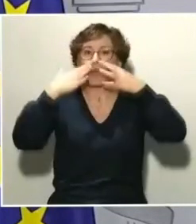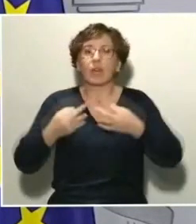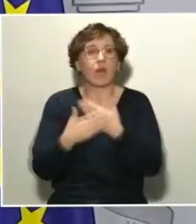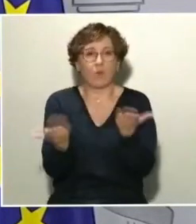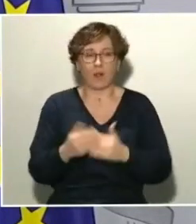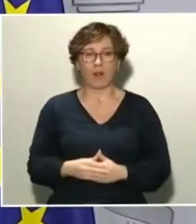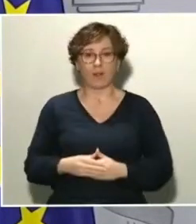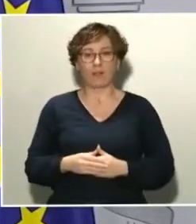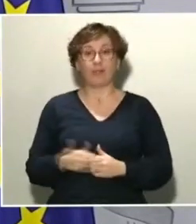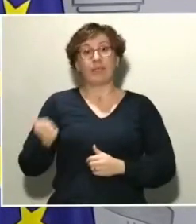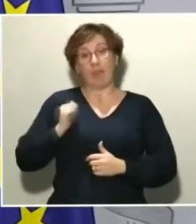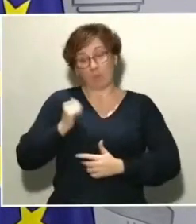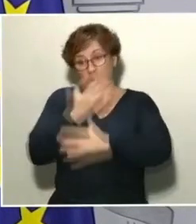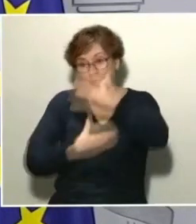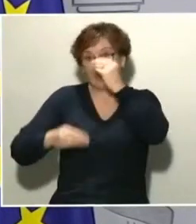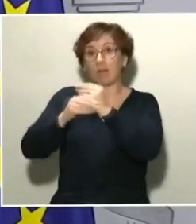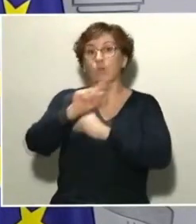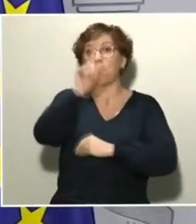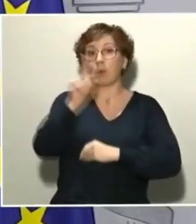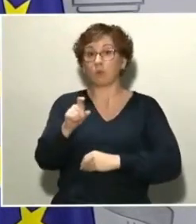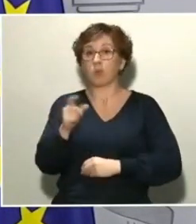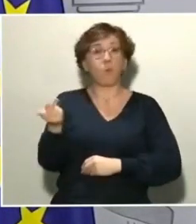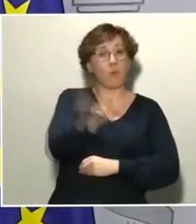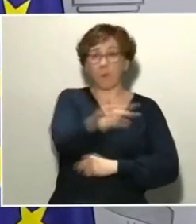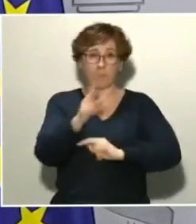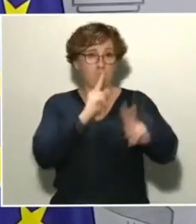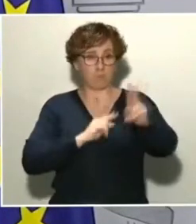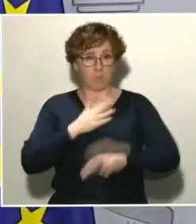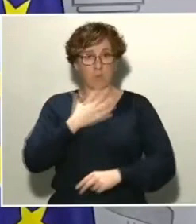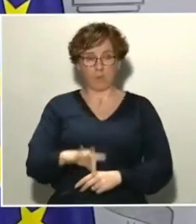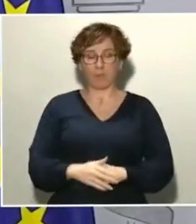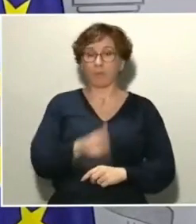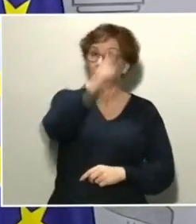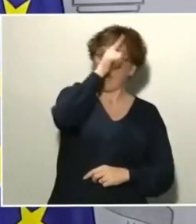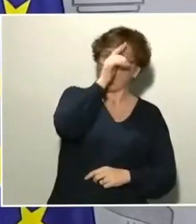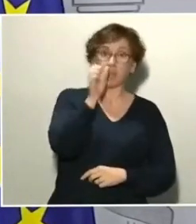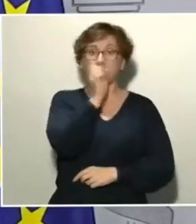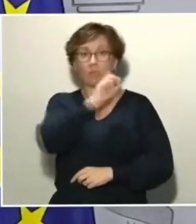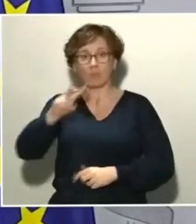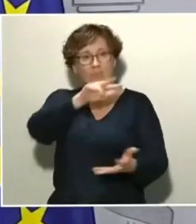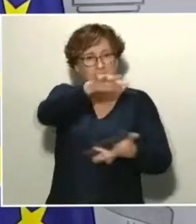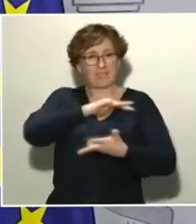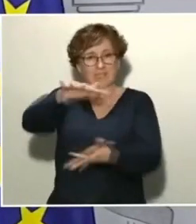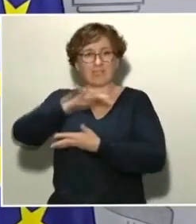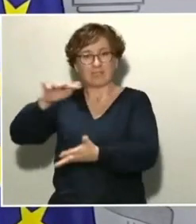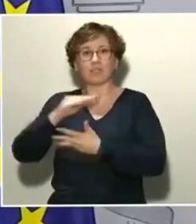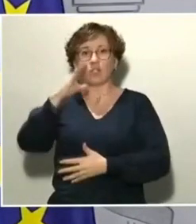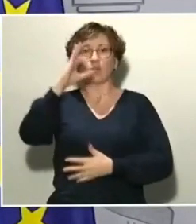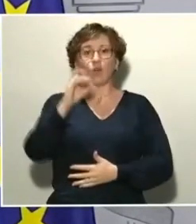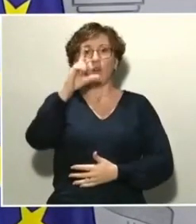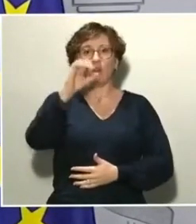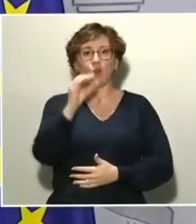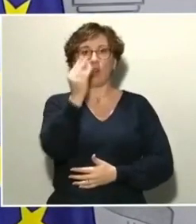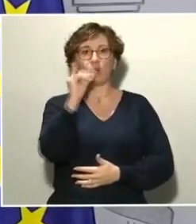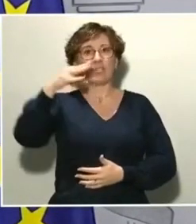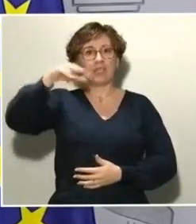quizá pudieran responder cualquiera de los dos, Alemania y Estados Unidos están haciendo acopio de cloroquina, el medicamento contra la malaria